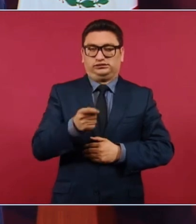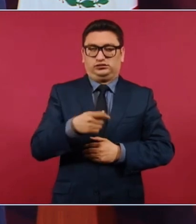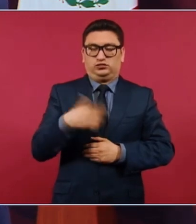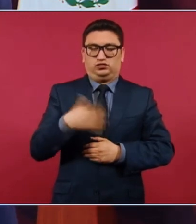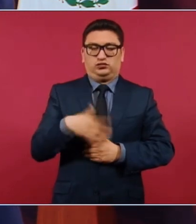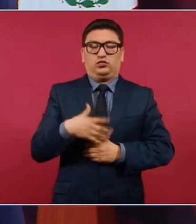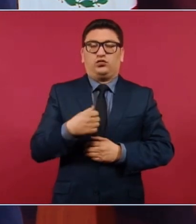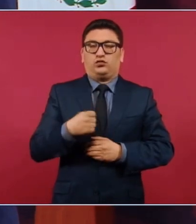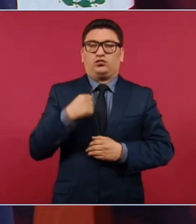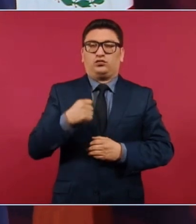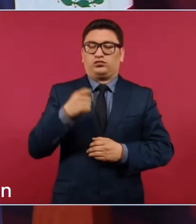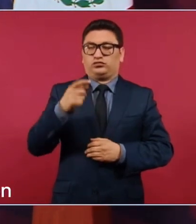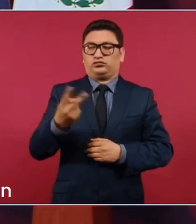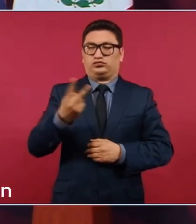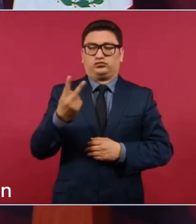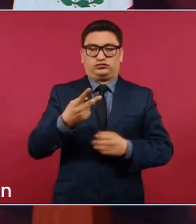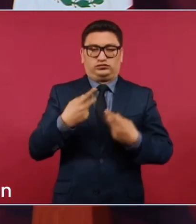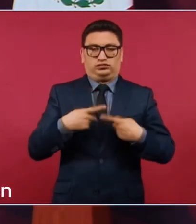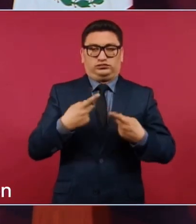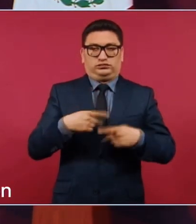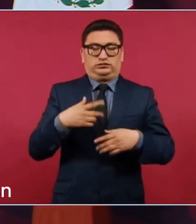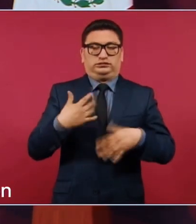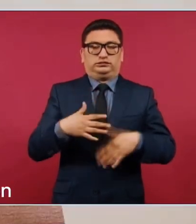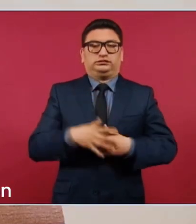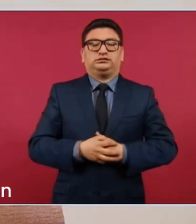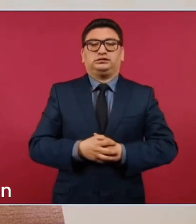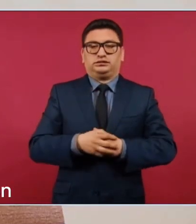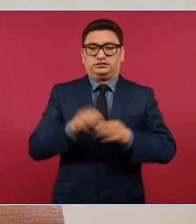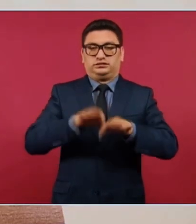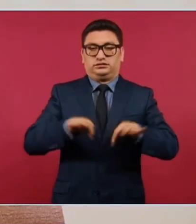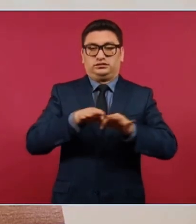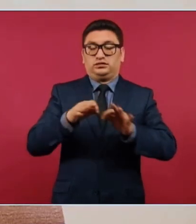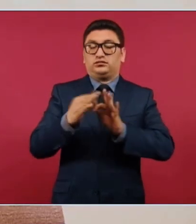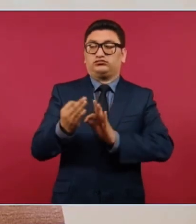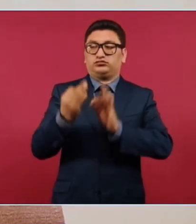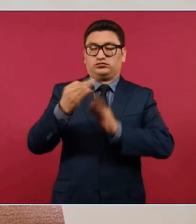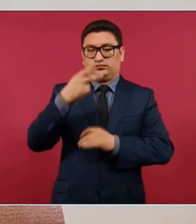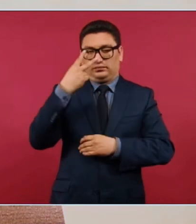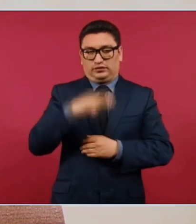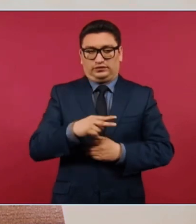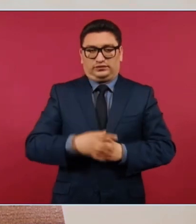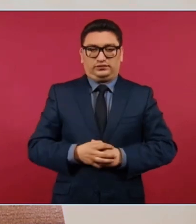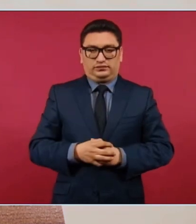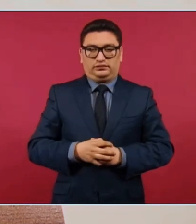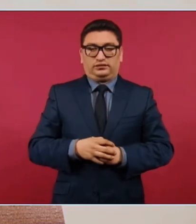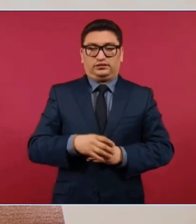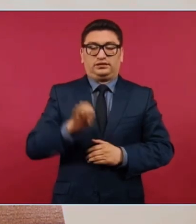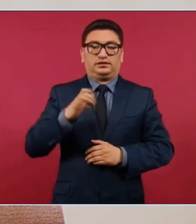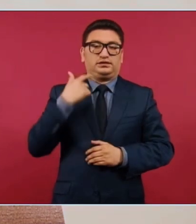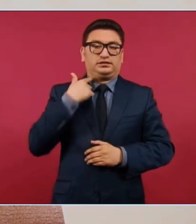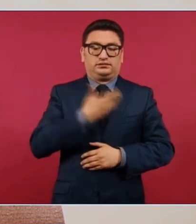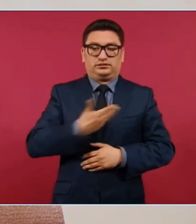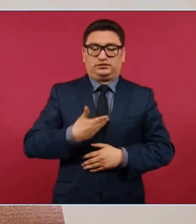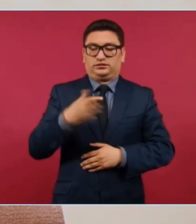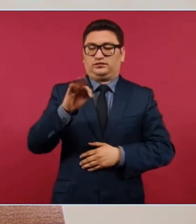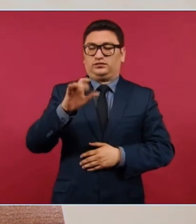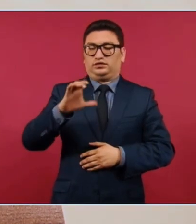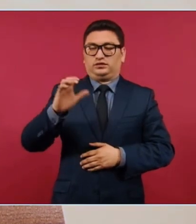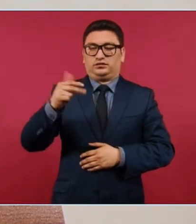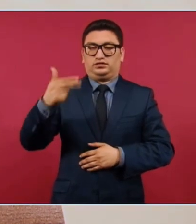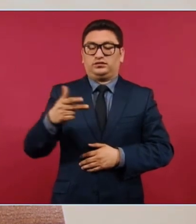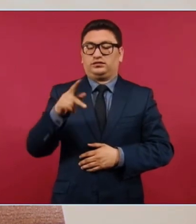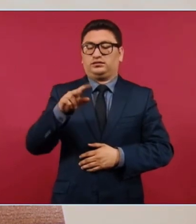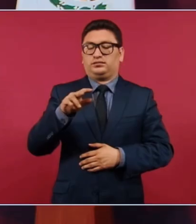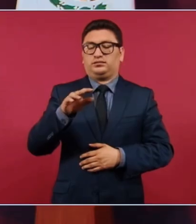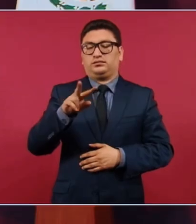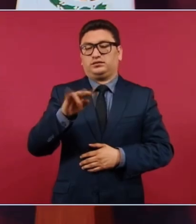para dos figuras que se han vuelto motores centrales de la oposición en México, los expresidentes Felipe Calderón y Vicente